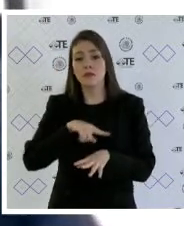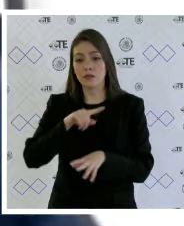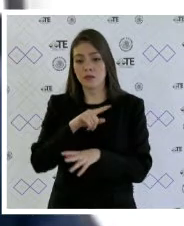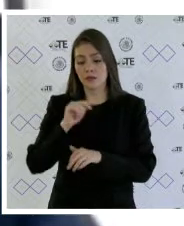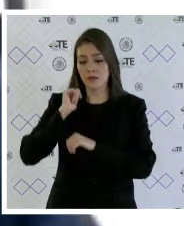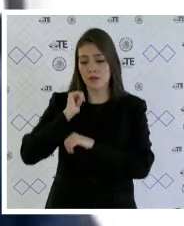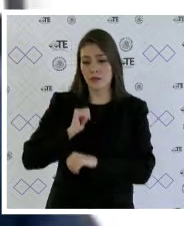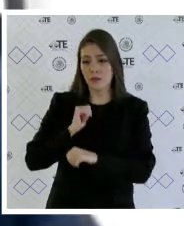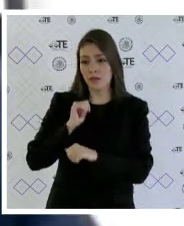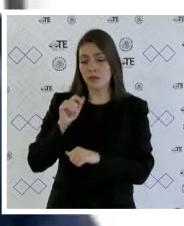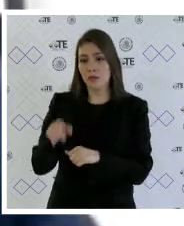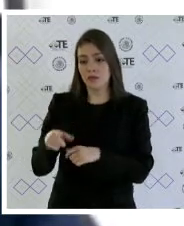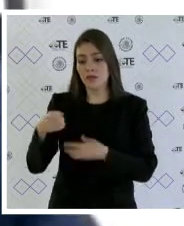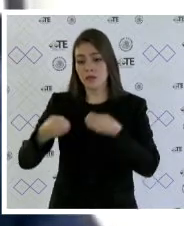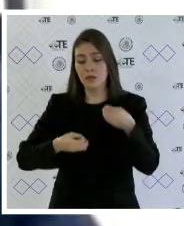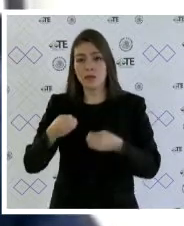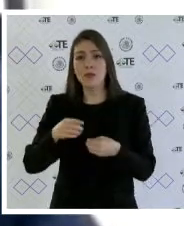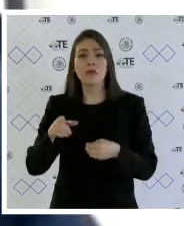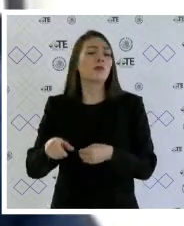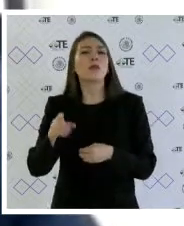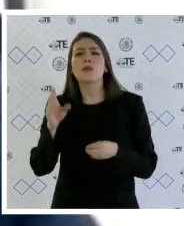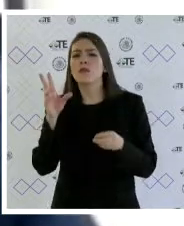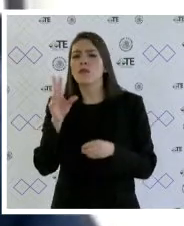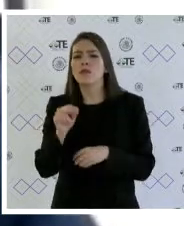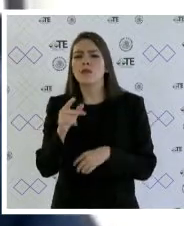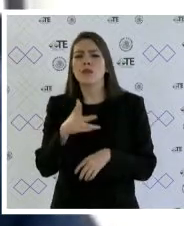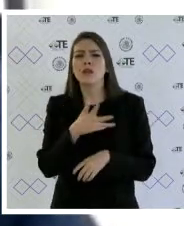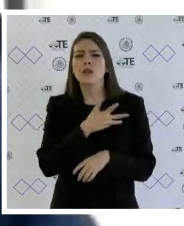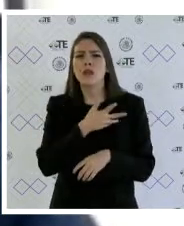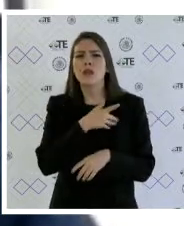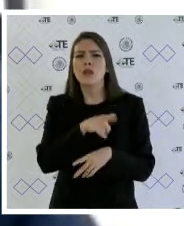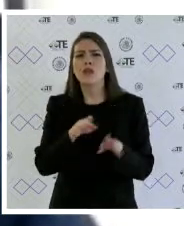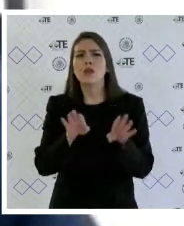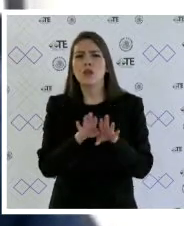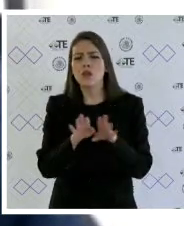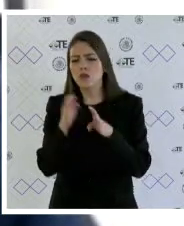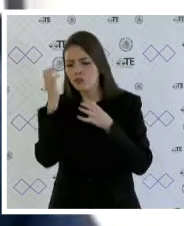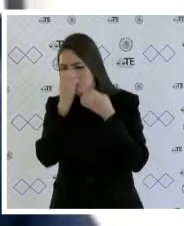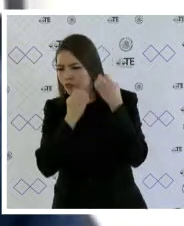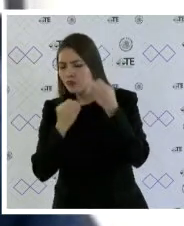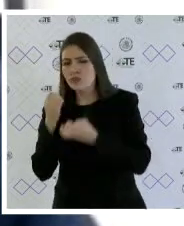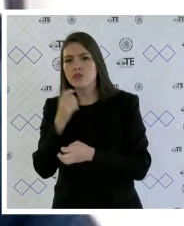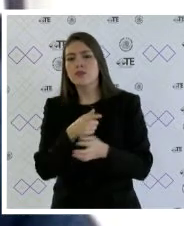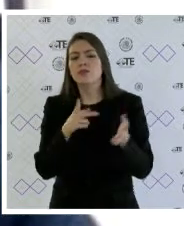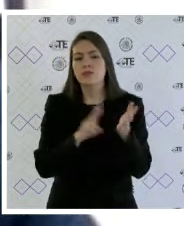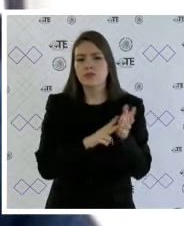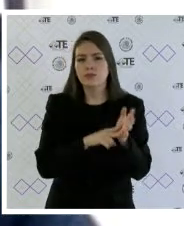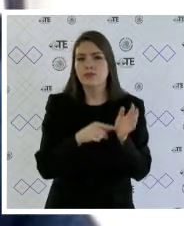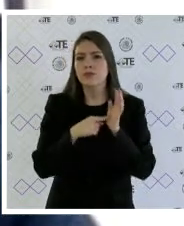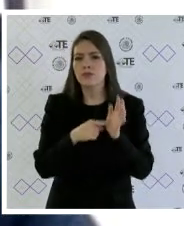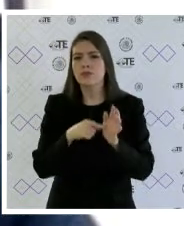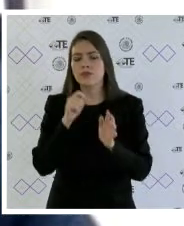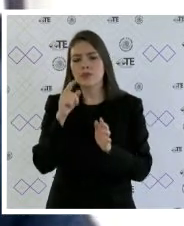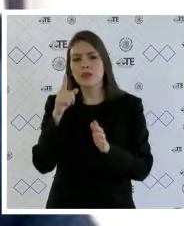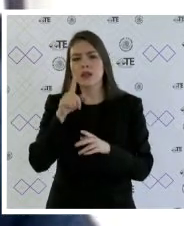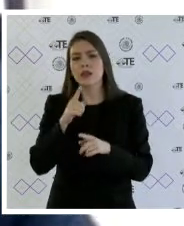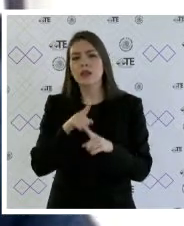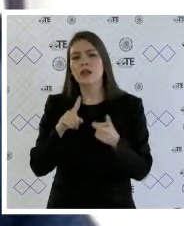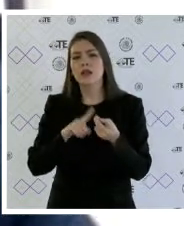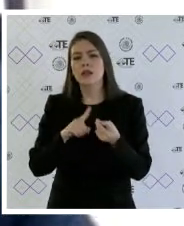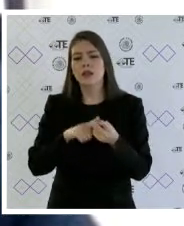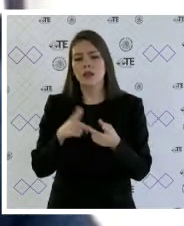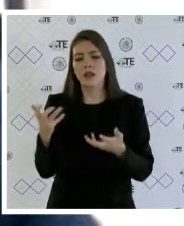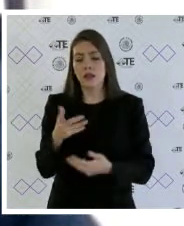no le asiste la razón a la parte actora. Eso es así, pues, por lo que hace la incorrecta valoración probatoria, contrario a lo que considera la parte actora, se